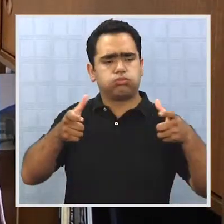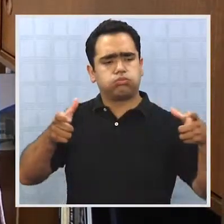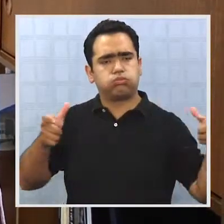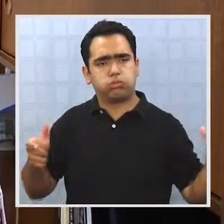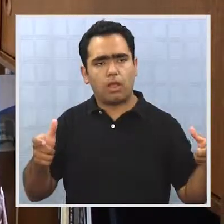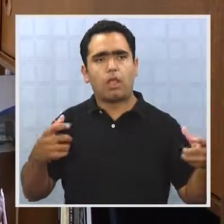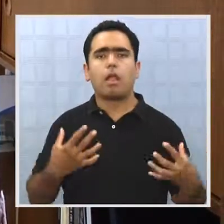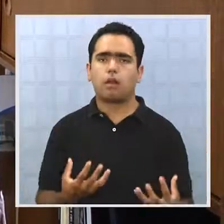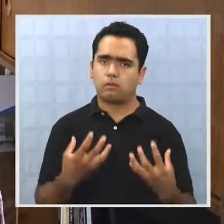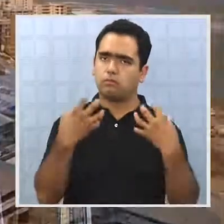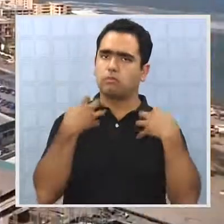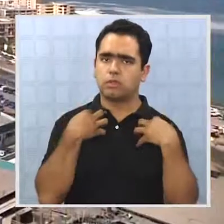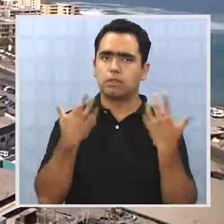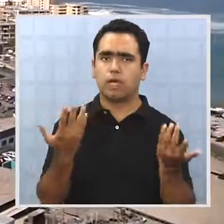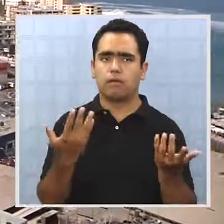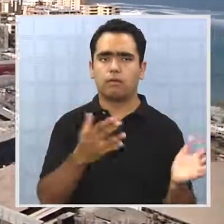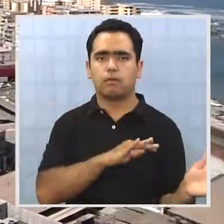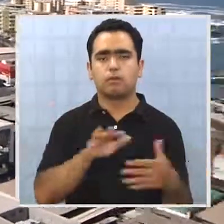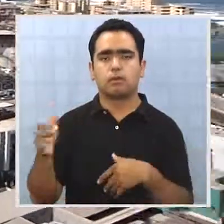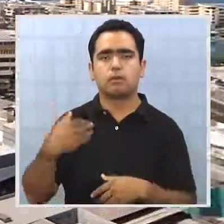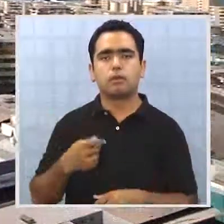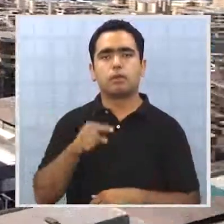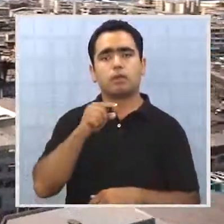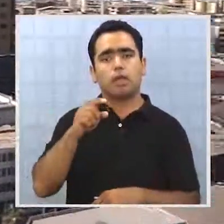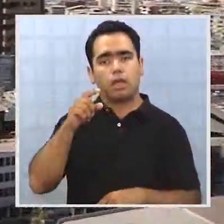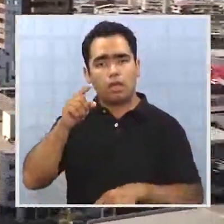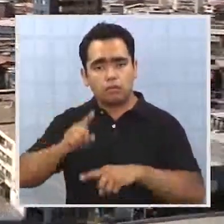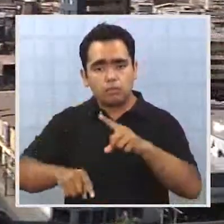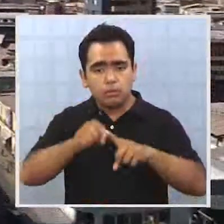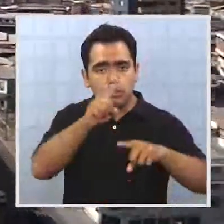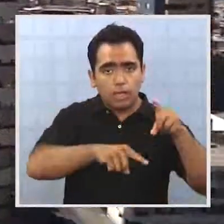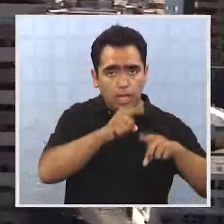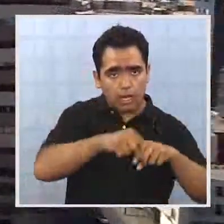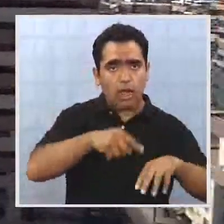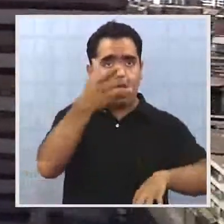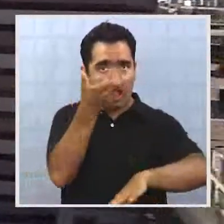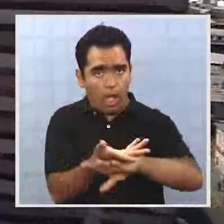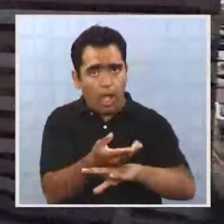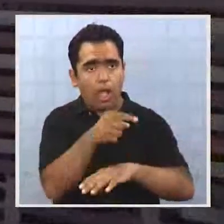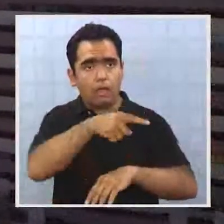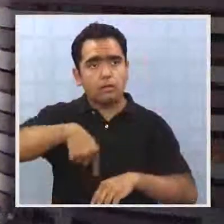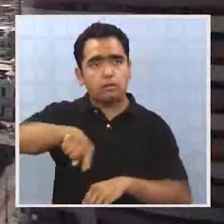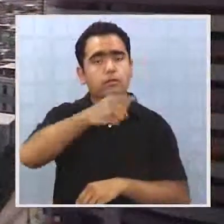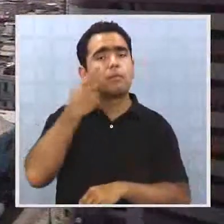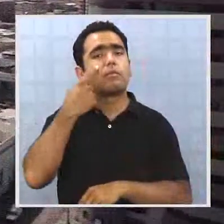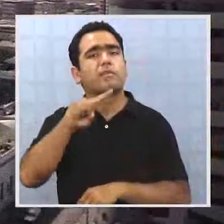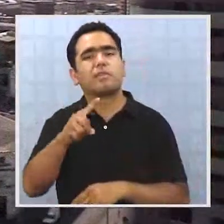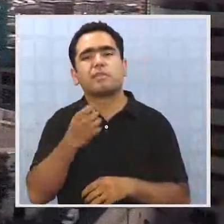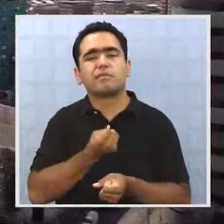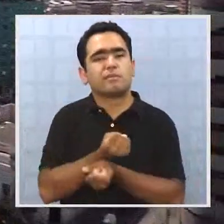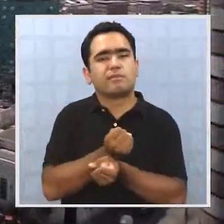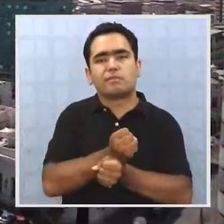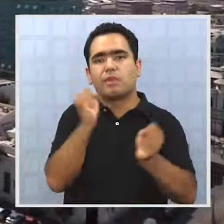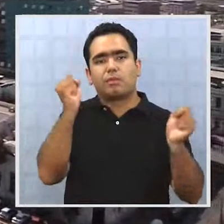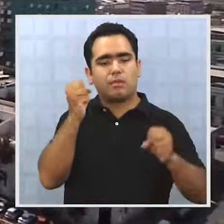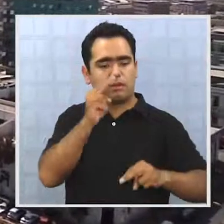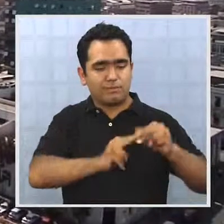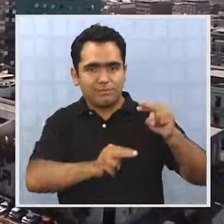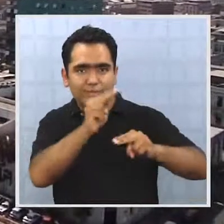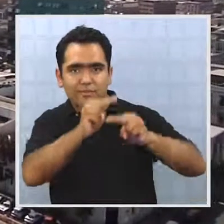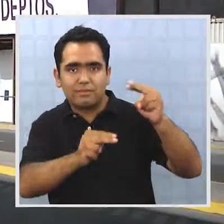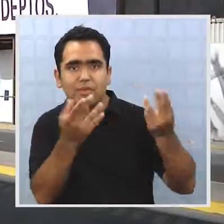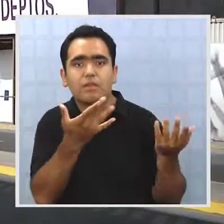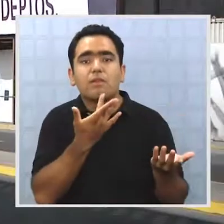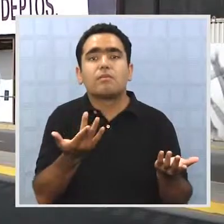adecuadamente y en forma responsable. Jiménez afirma que los terrenos para construir nuevas viviendas existen, pero lamentablemente no se cuenta con